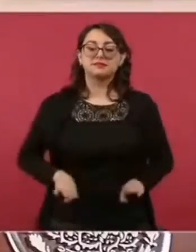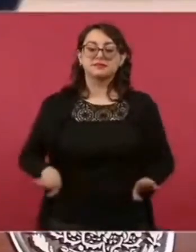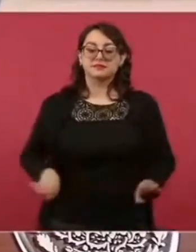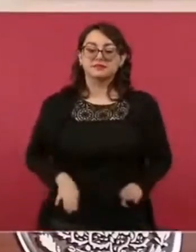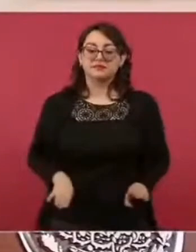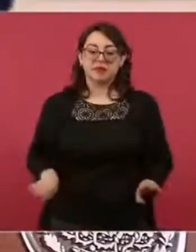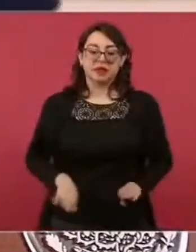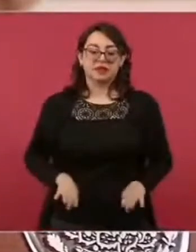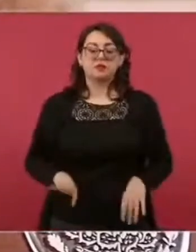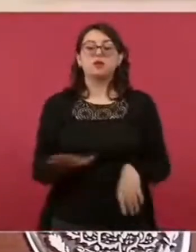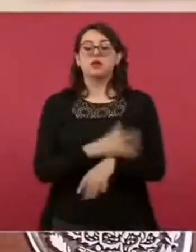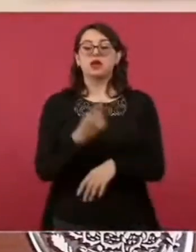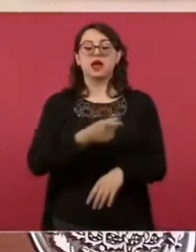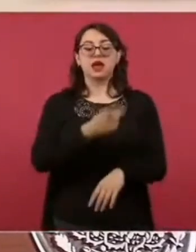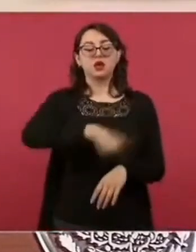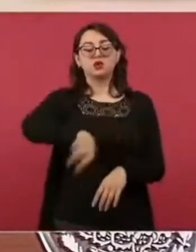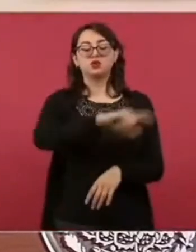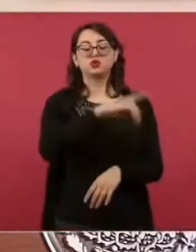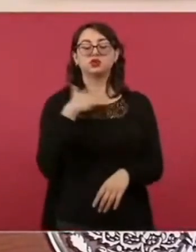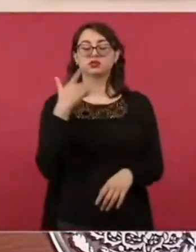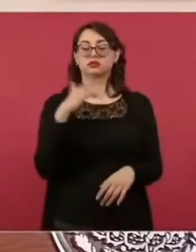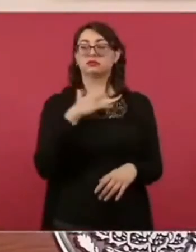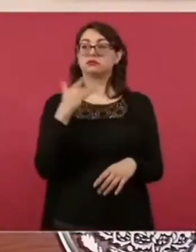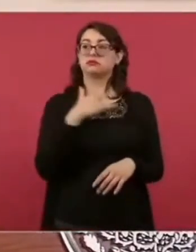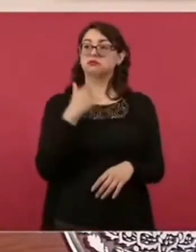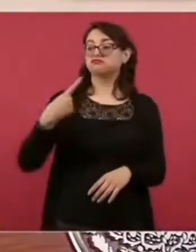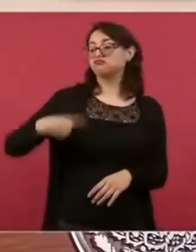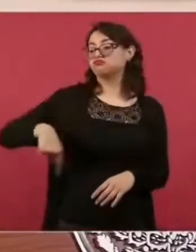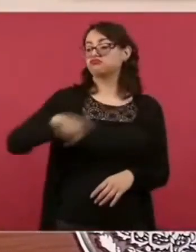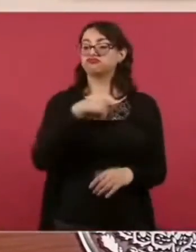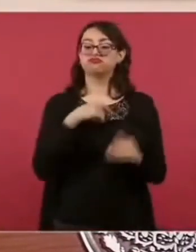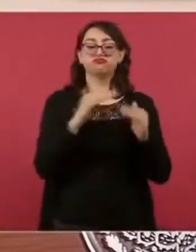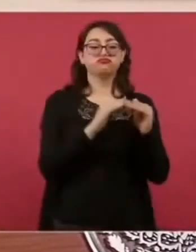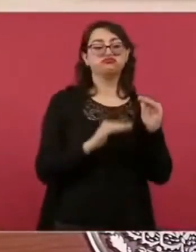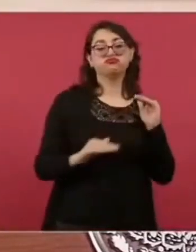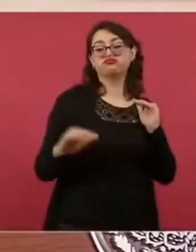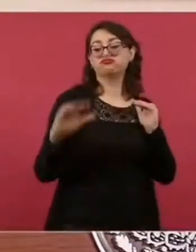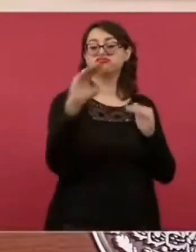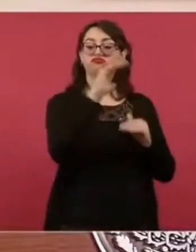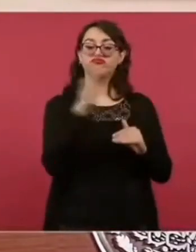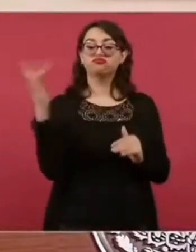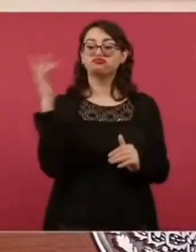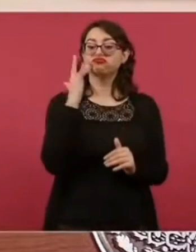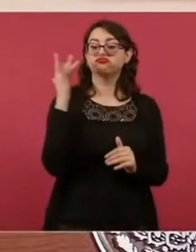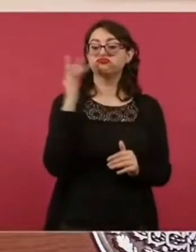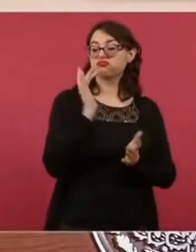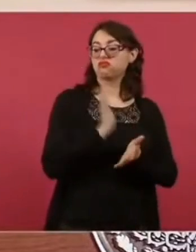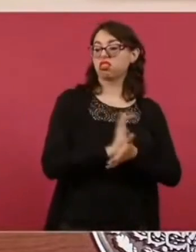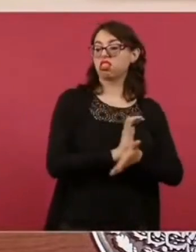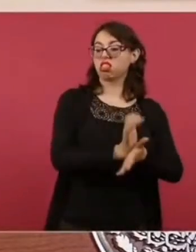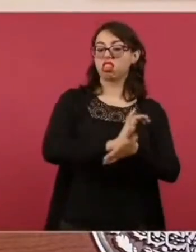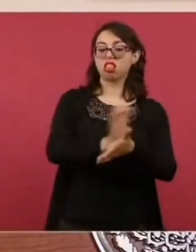superiores ¿no? muy clasistas muy racistas